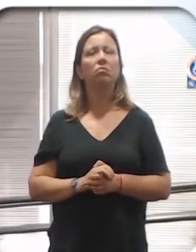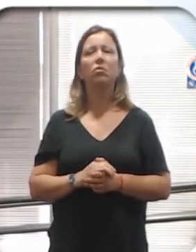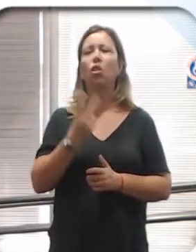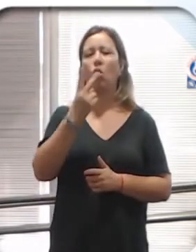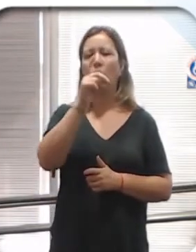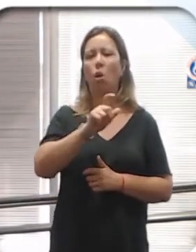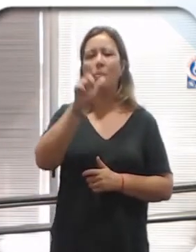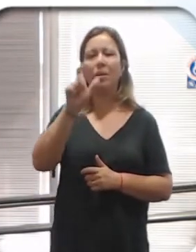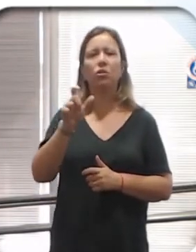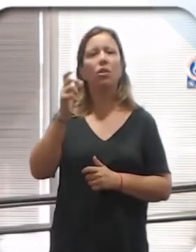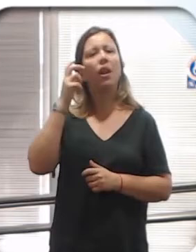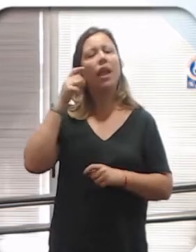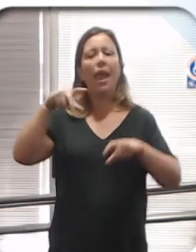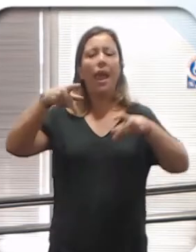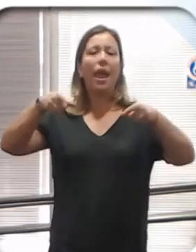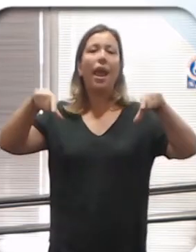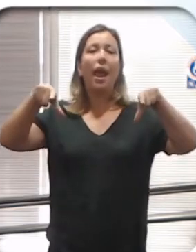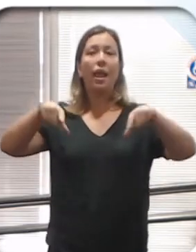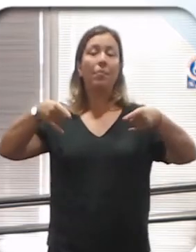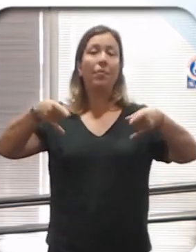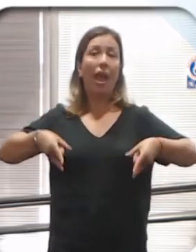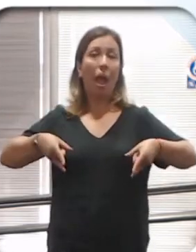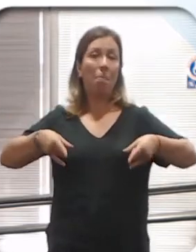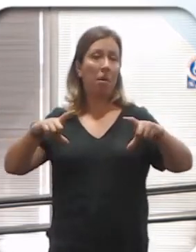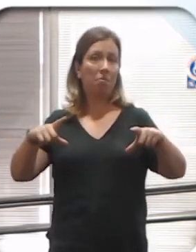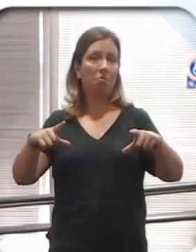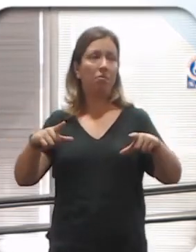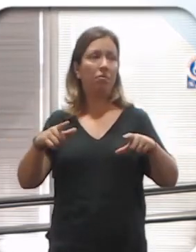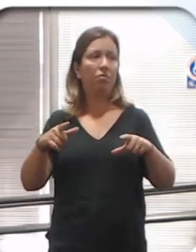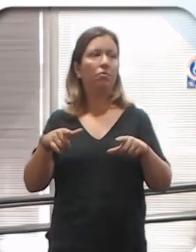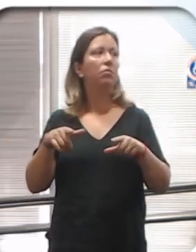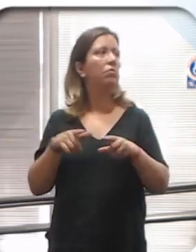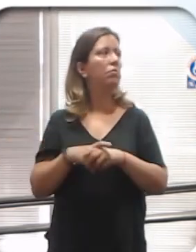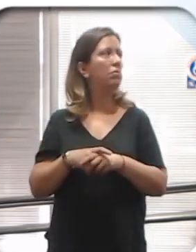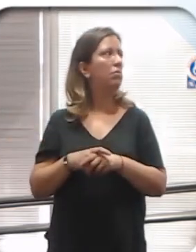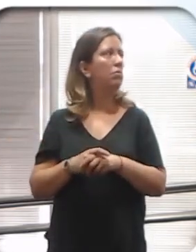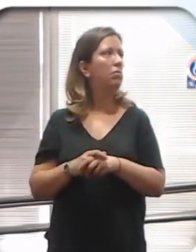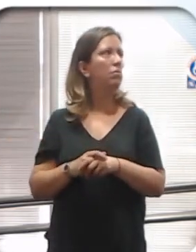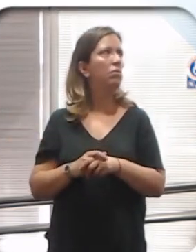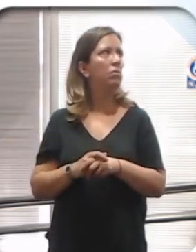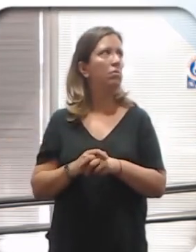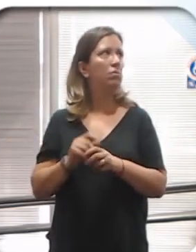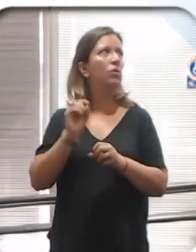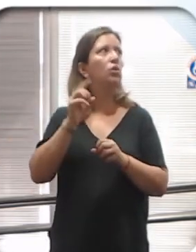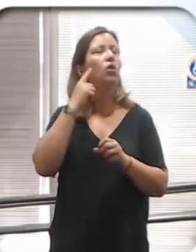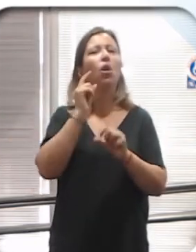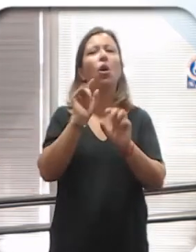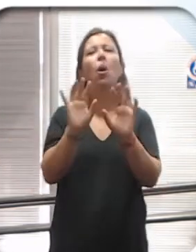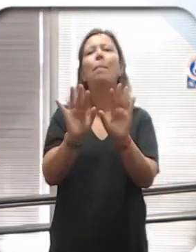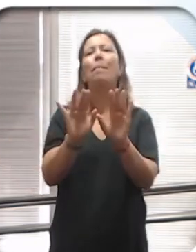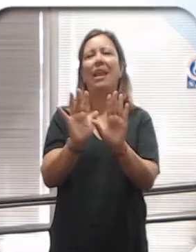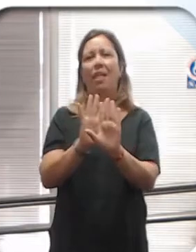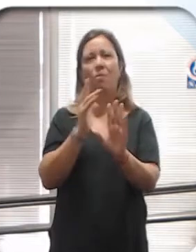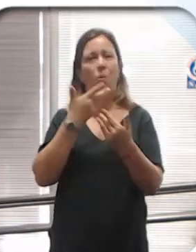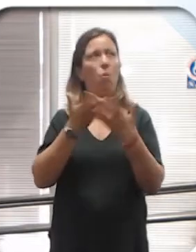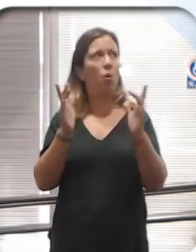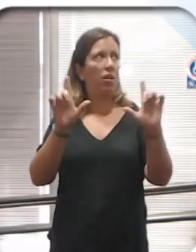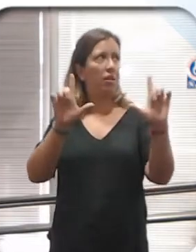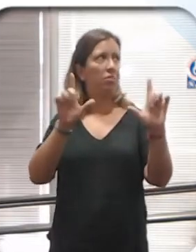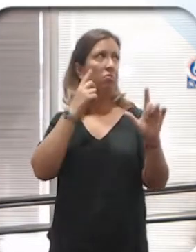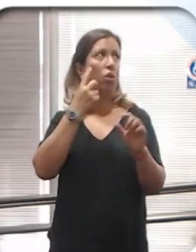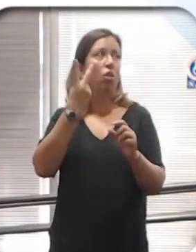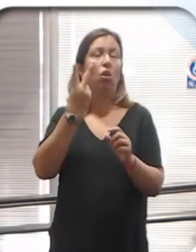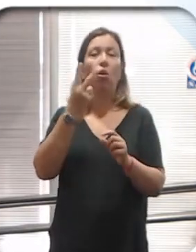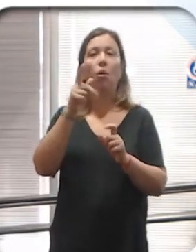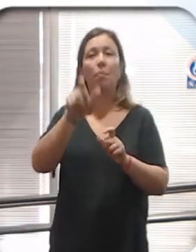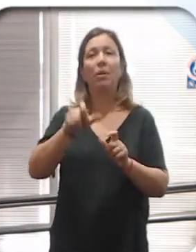Dos personas en la cama. Les puse los piecitos para que esto no se vaya a triple X, en realidad. Y lo más